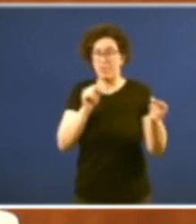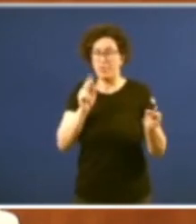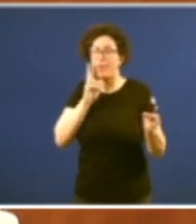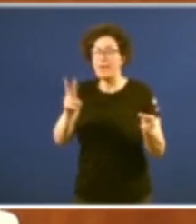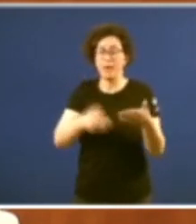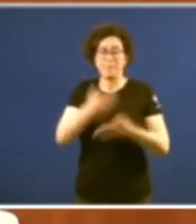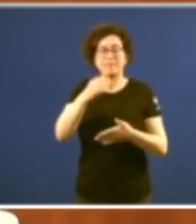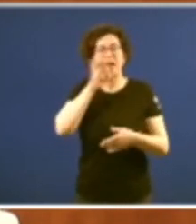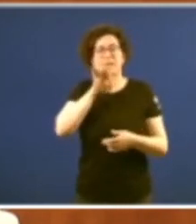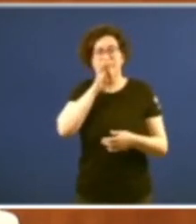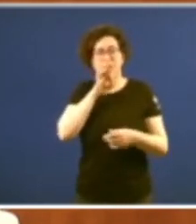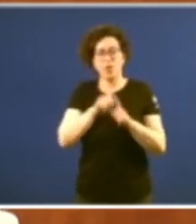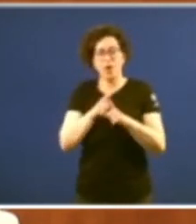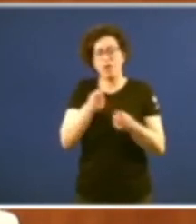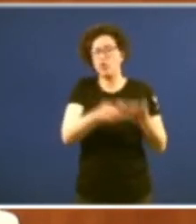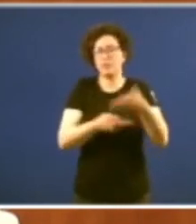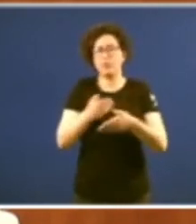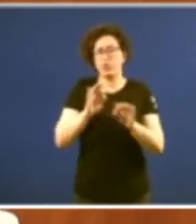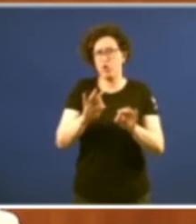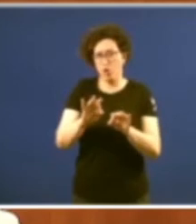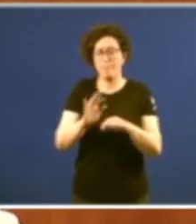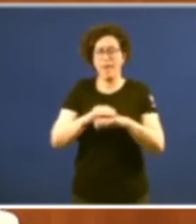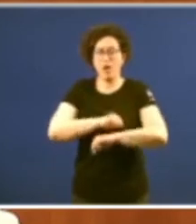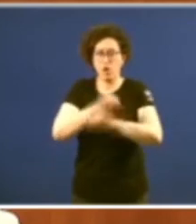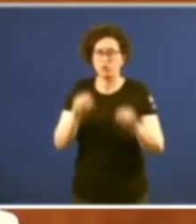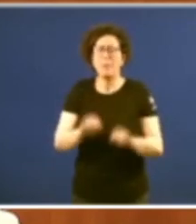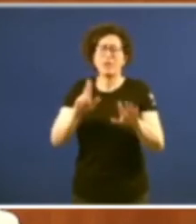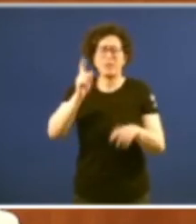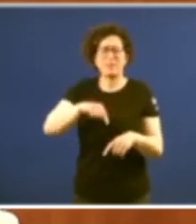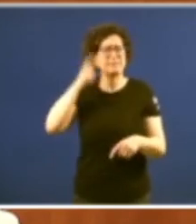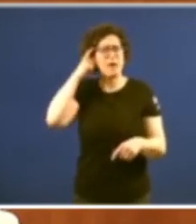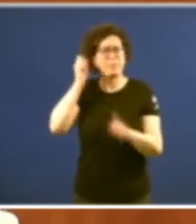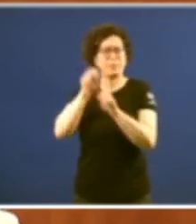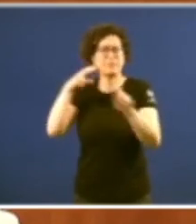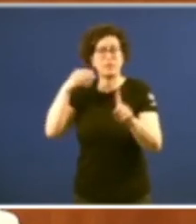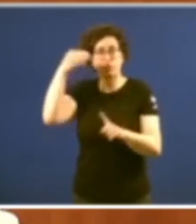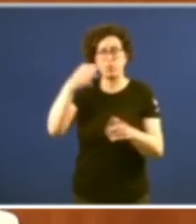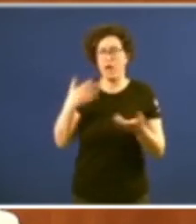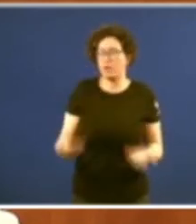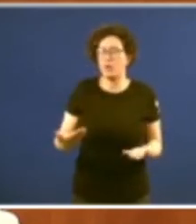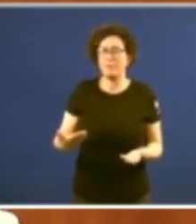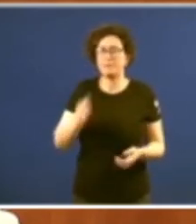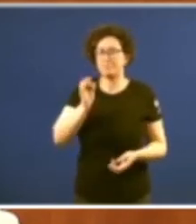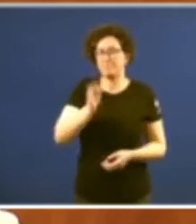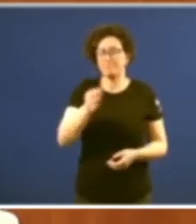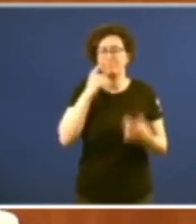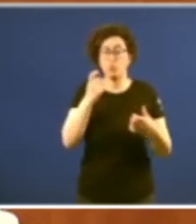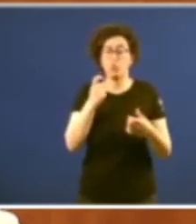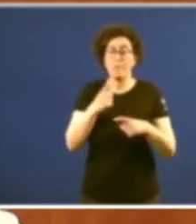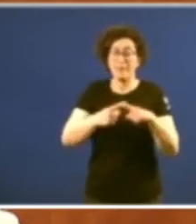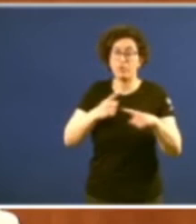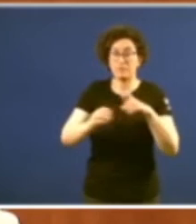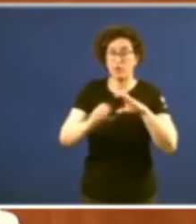contribuiu a esa consolidación pero tamén ver as perspectivas de futuro actualmente é evidente que a implicación dos medios de